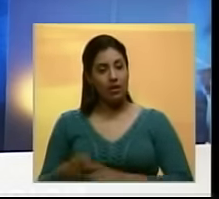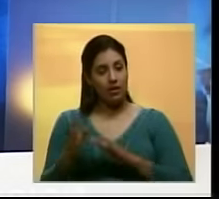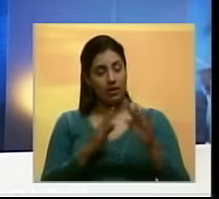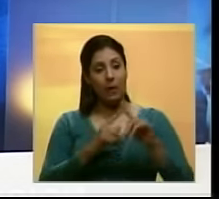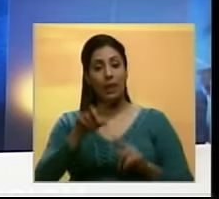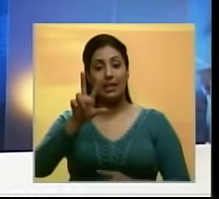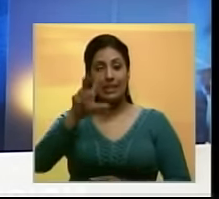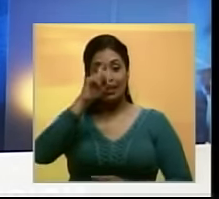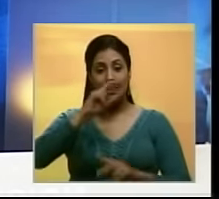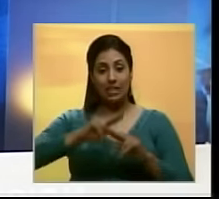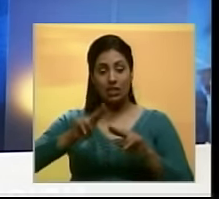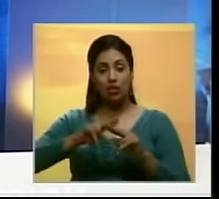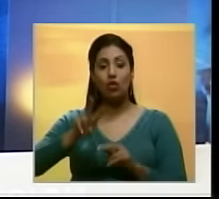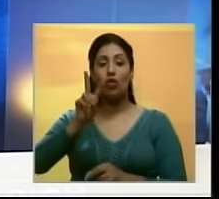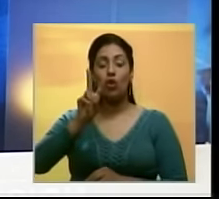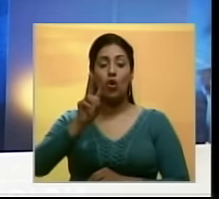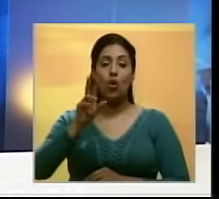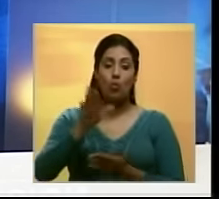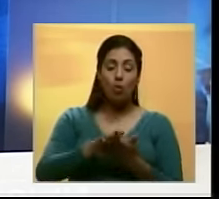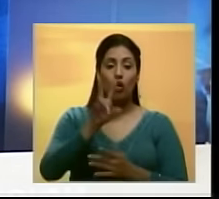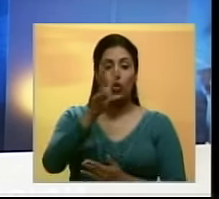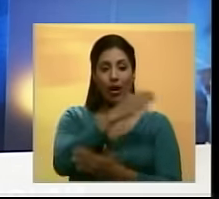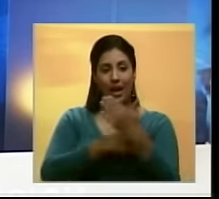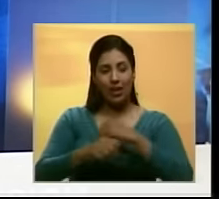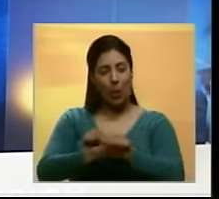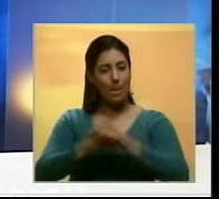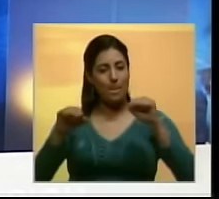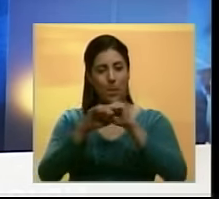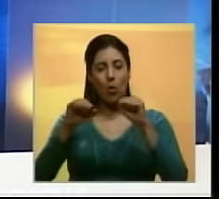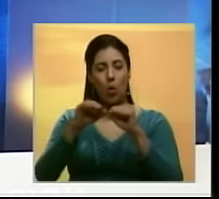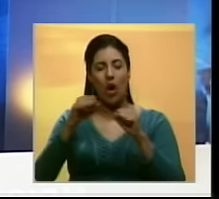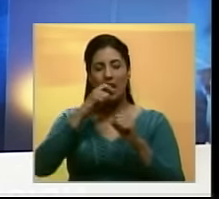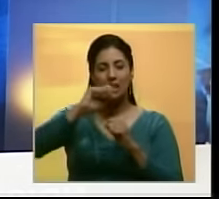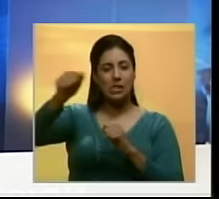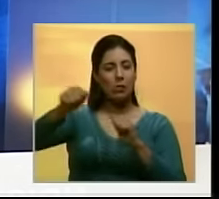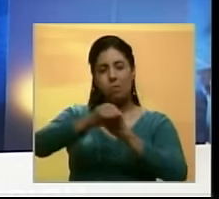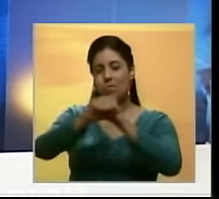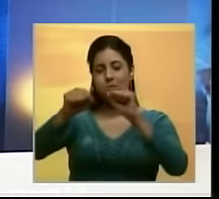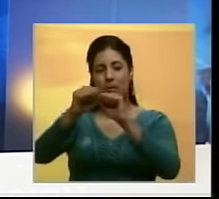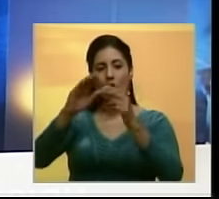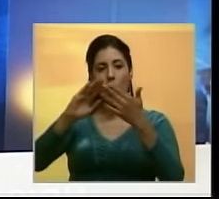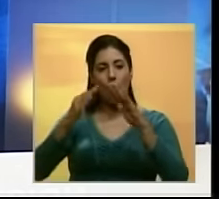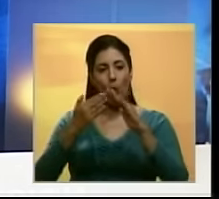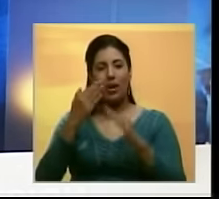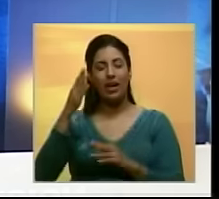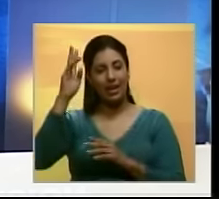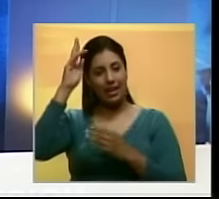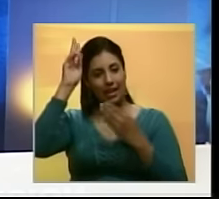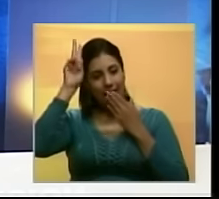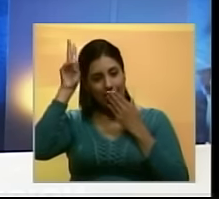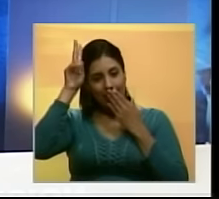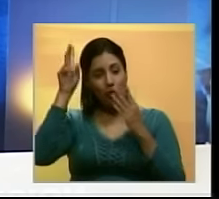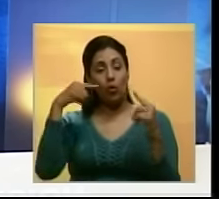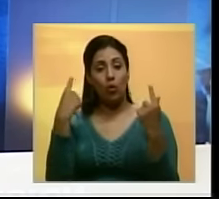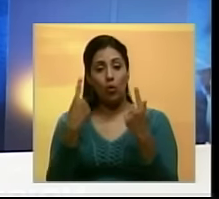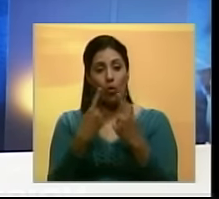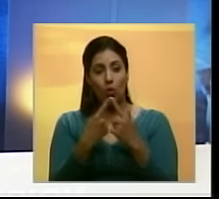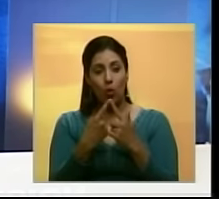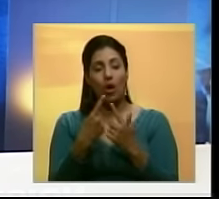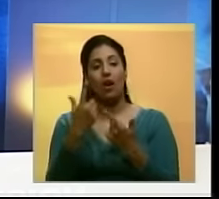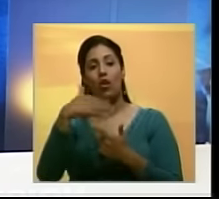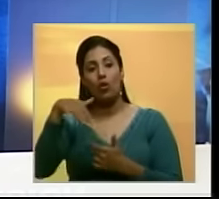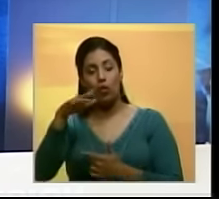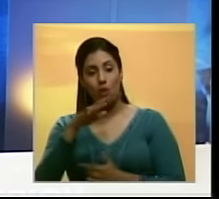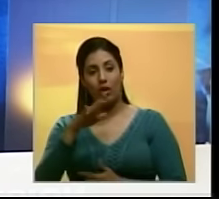Tres niños Fallecidos Y dos heridos Fue el saldo Que dejó la explosión De una granada Fragmentaria En la comunidad Indígena Eñepa Del sector San